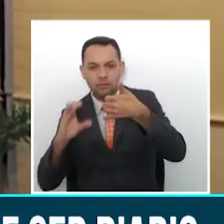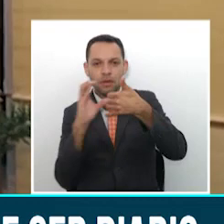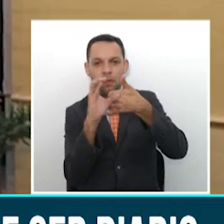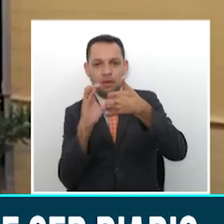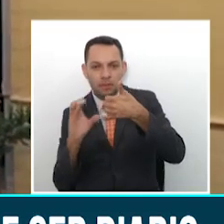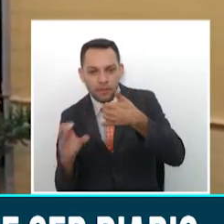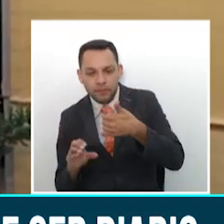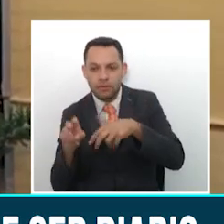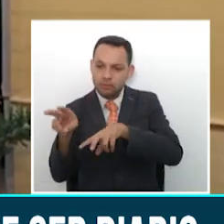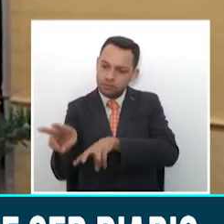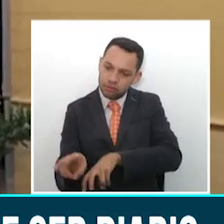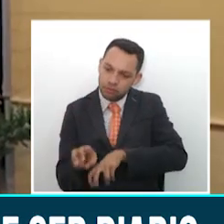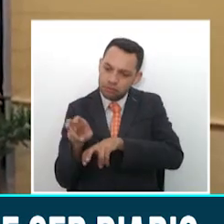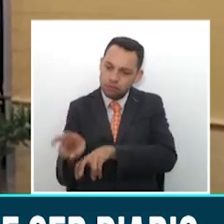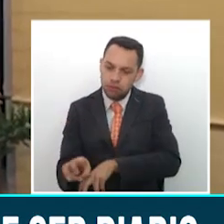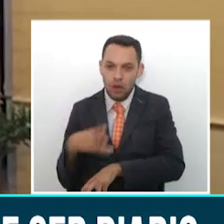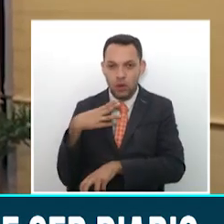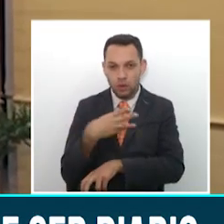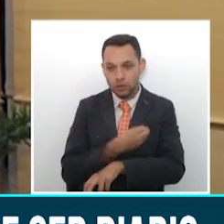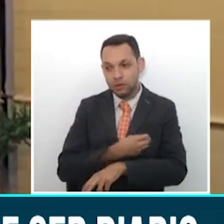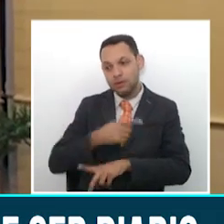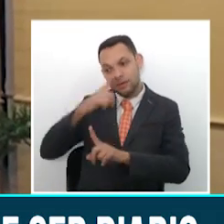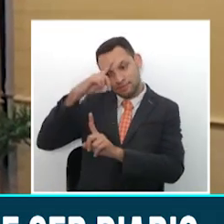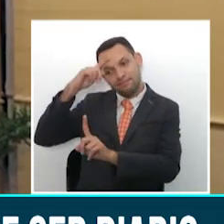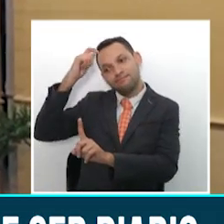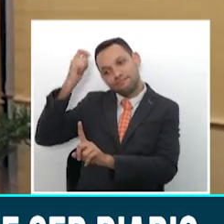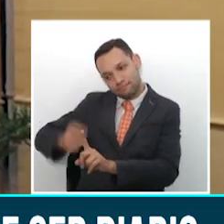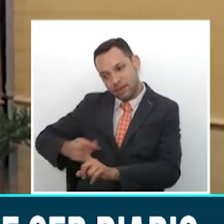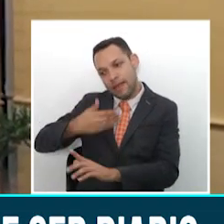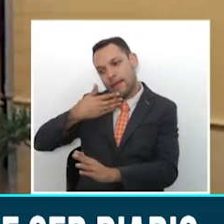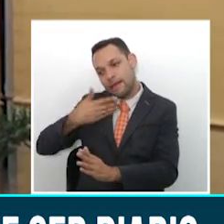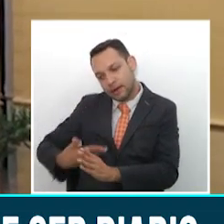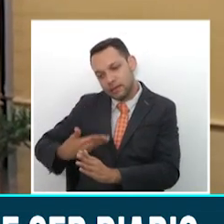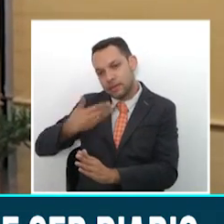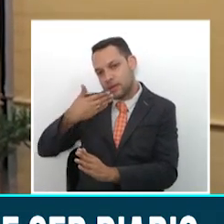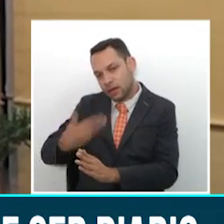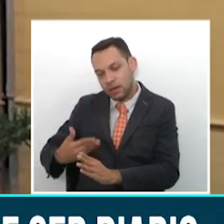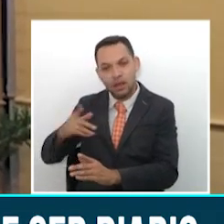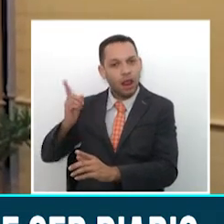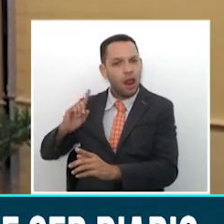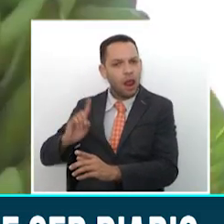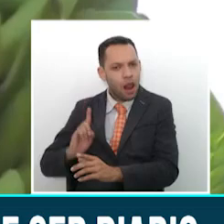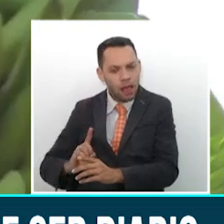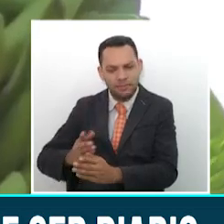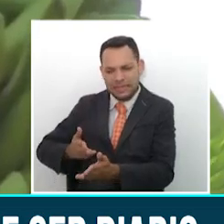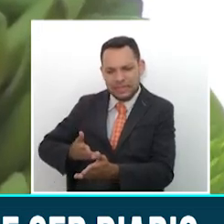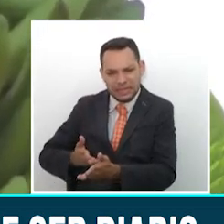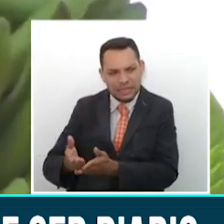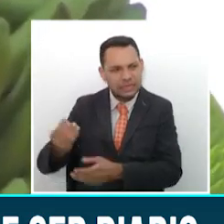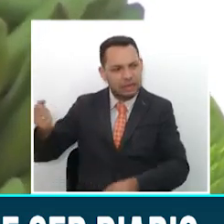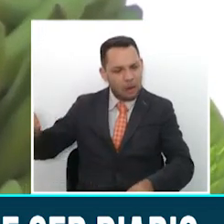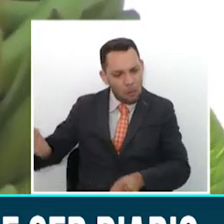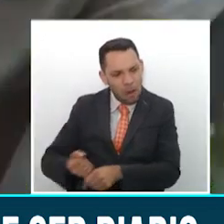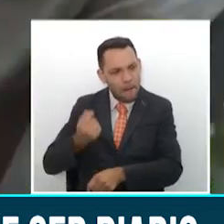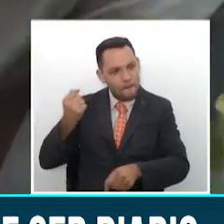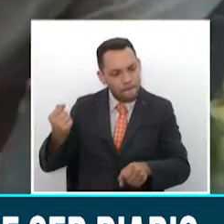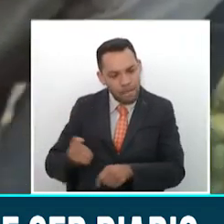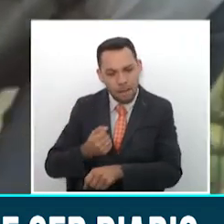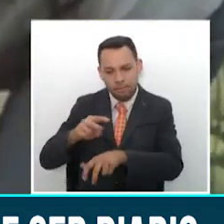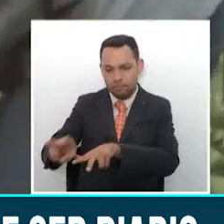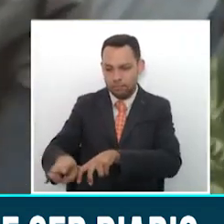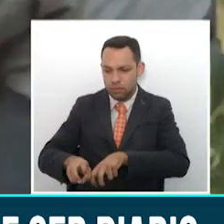agricultores merecen todo nuestro reconocimiento y gratitud, ya que son ellos los encargados de mantener el sector agrícola